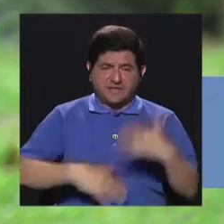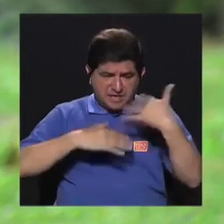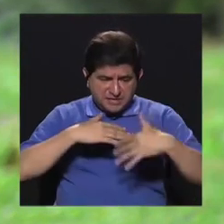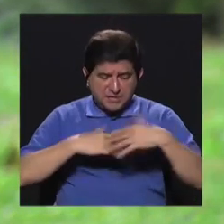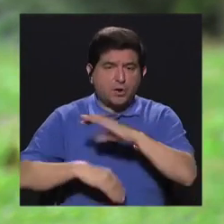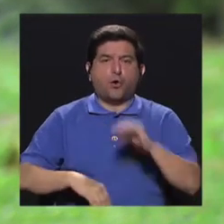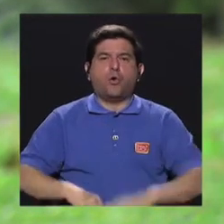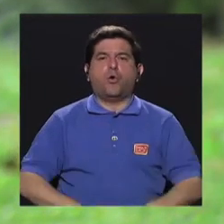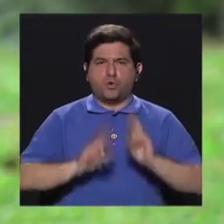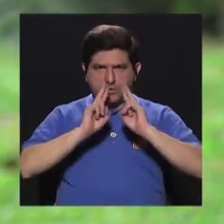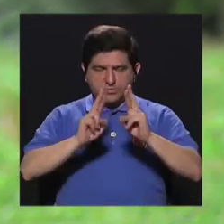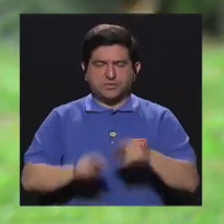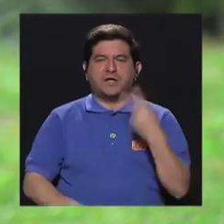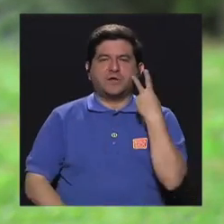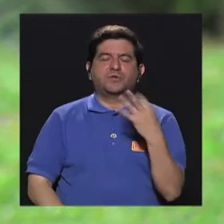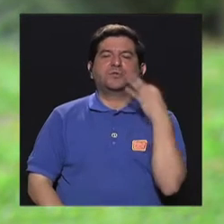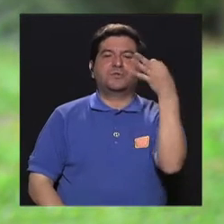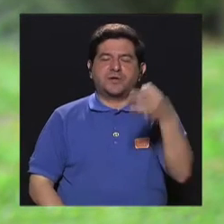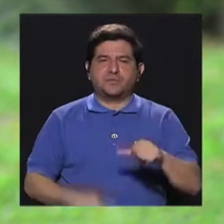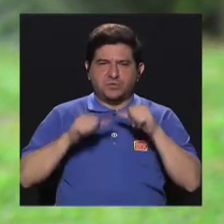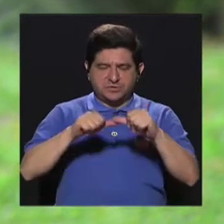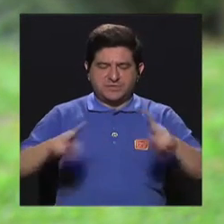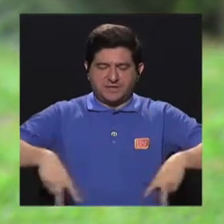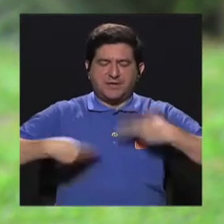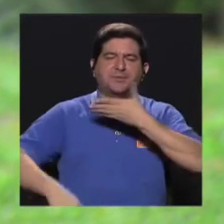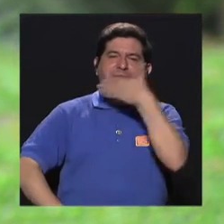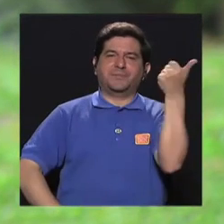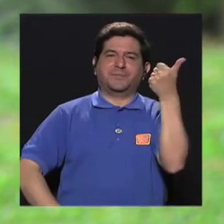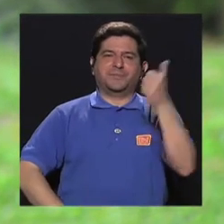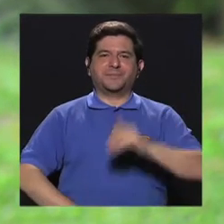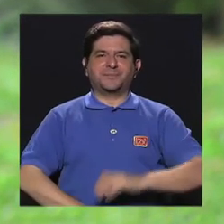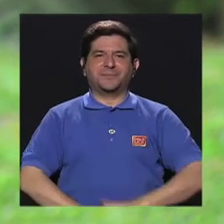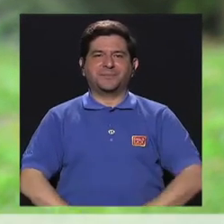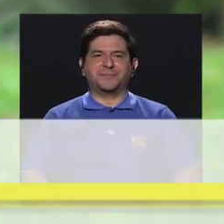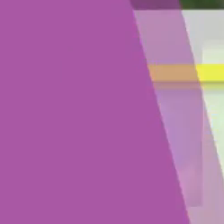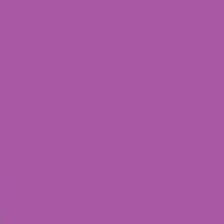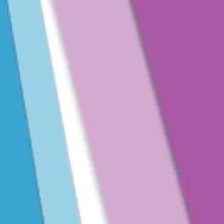circulación y nuestro rendimiento. Nos vemos en la próxima. Sigan en Vivir Mejor.